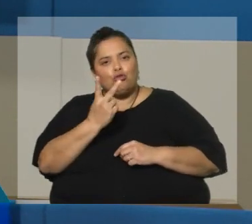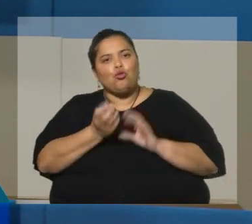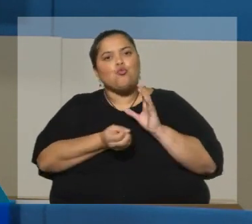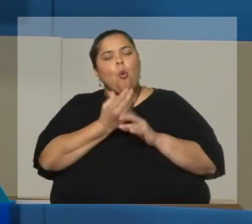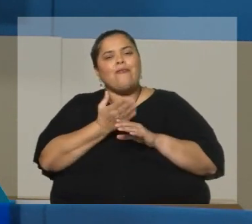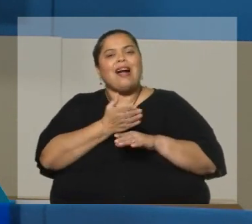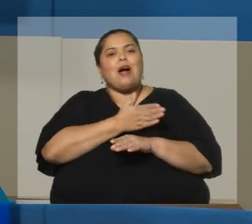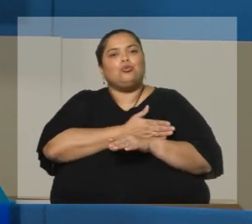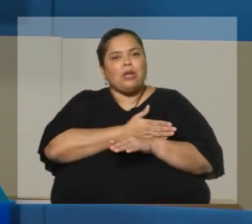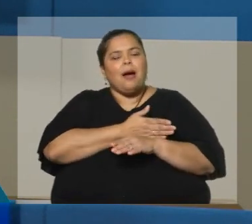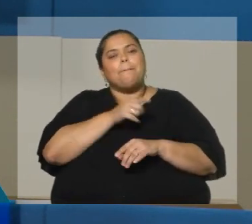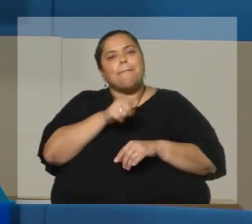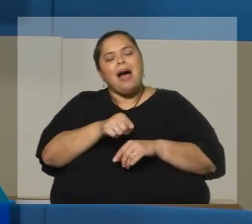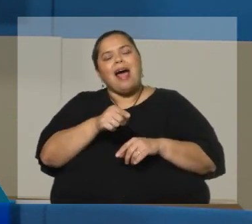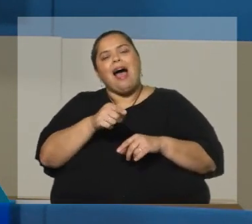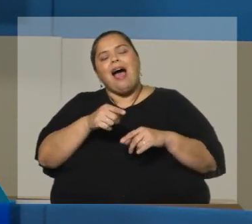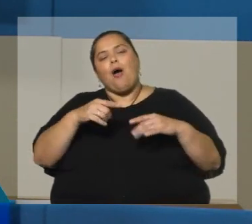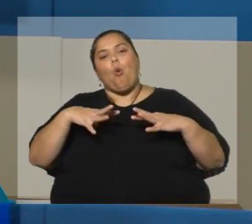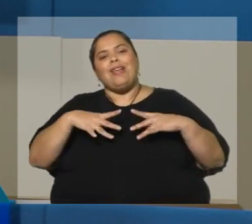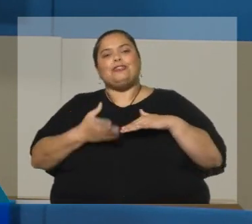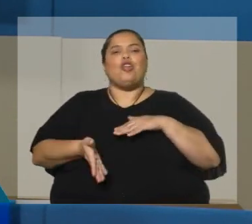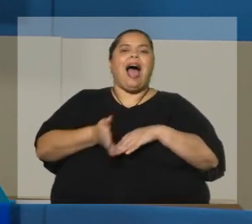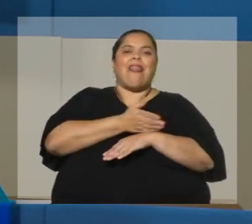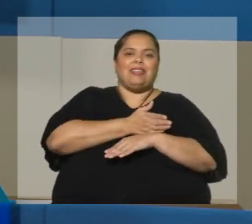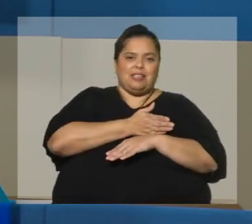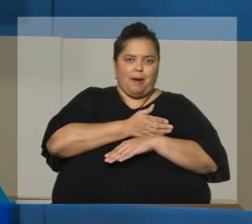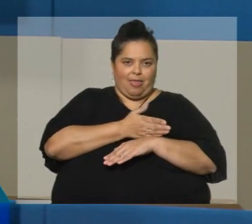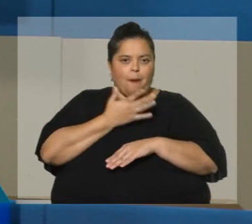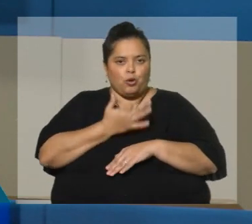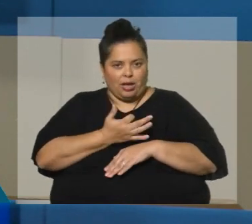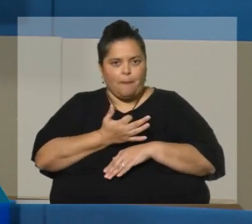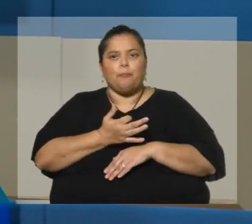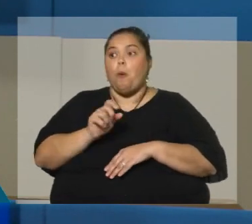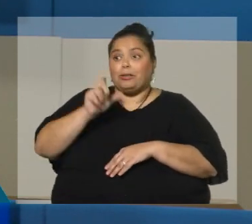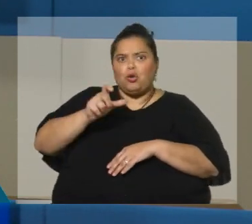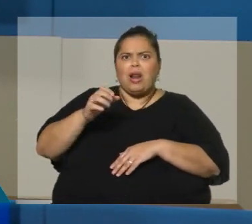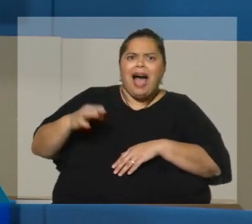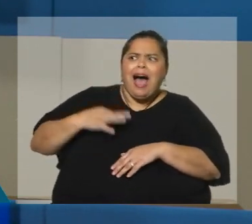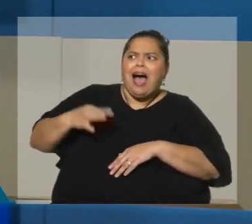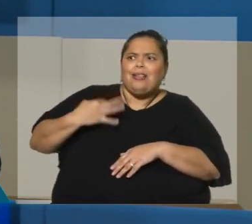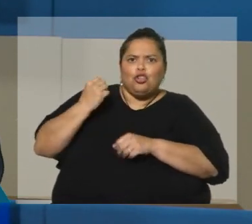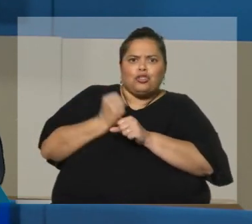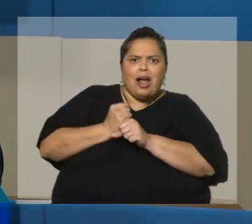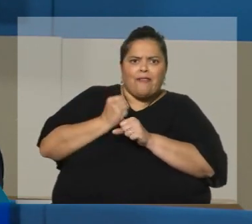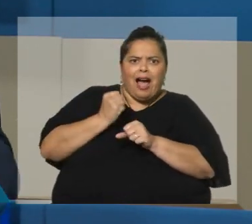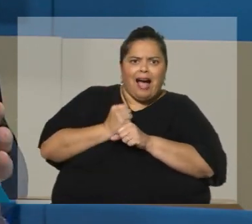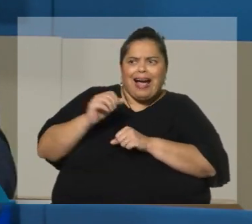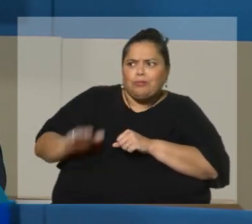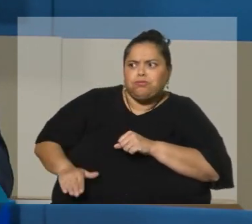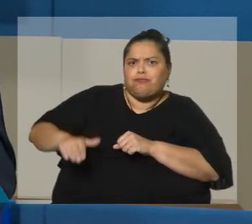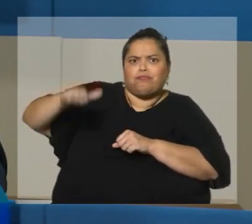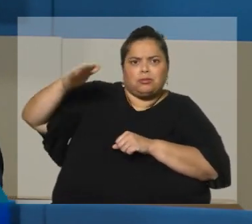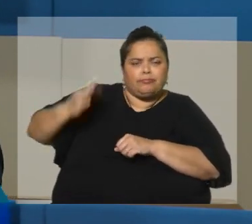retiros o de jubilación anticipada. Una, para quienes tengan una larga carrera laboral. Lo que estuvo